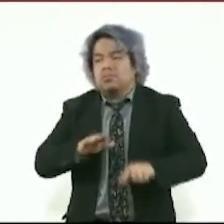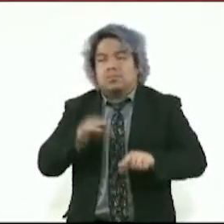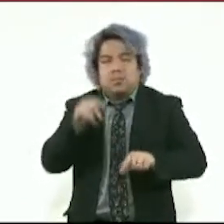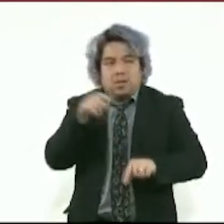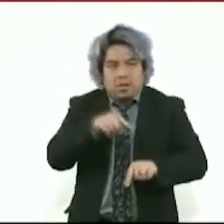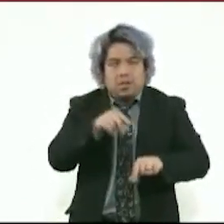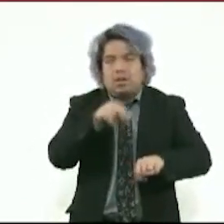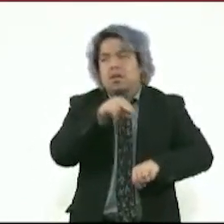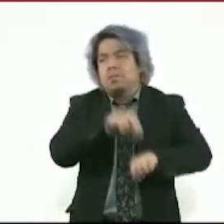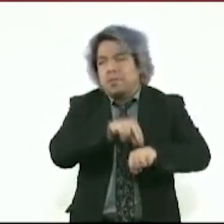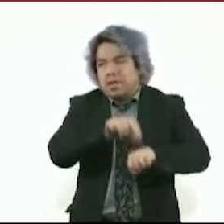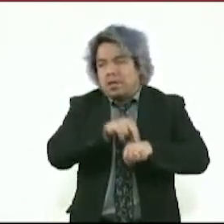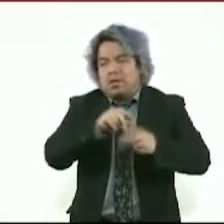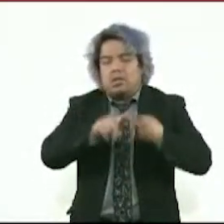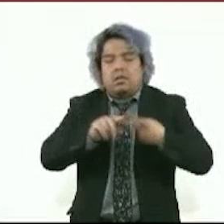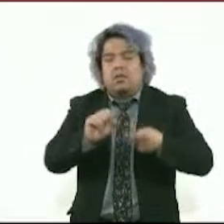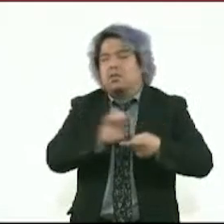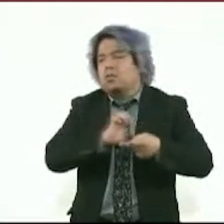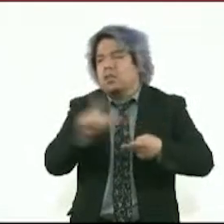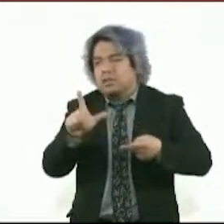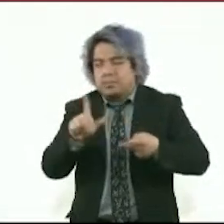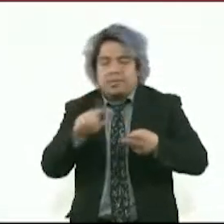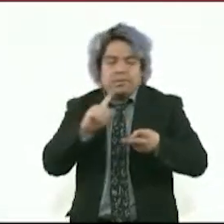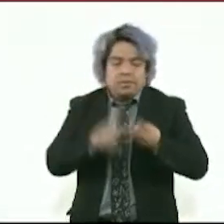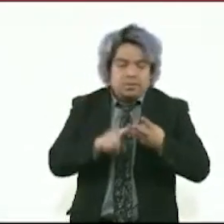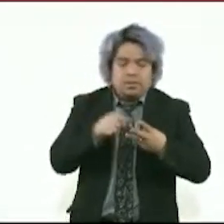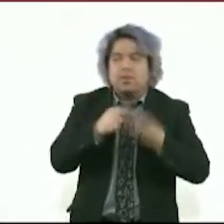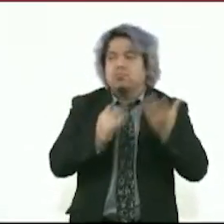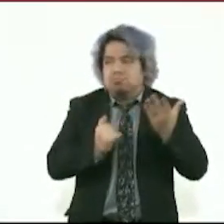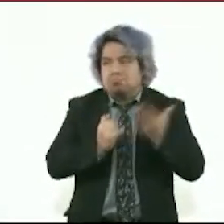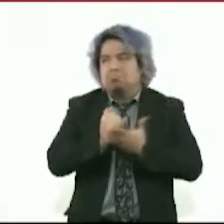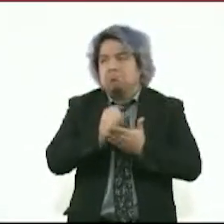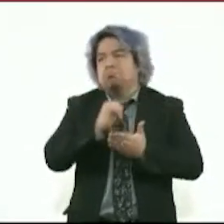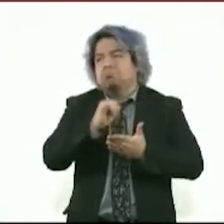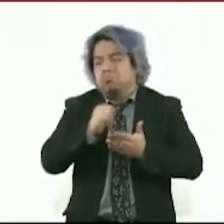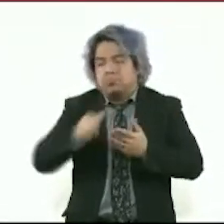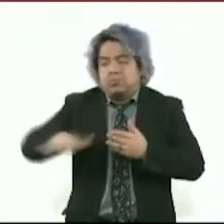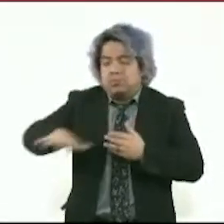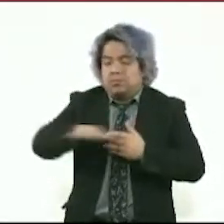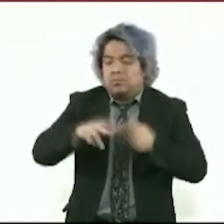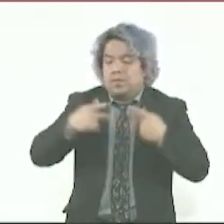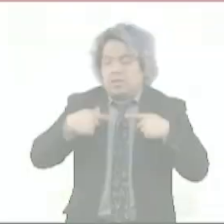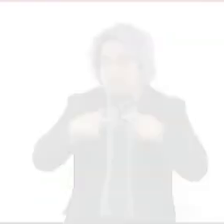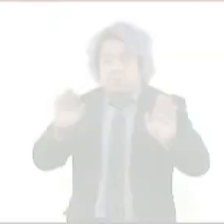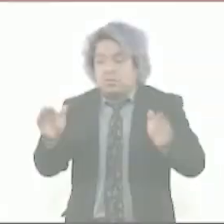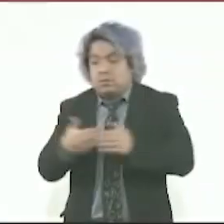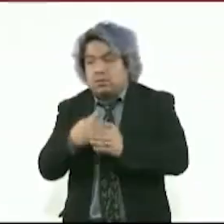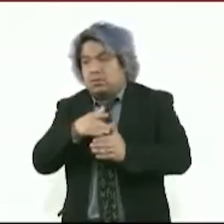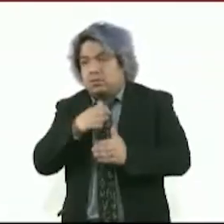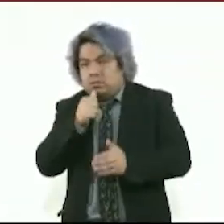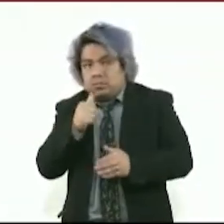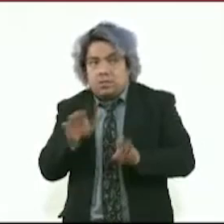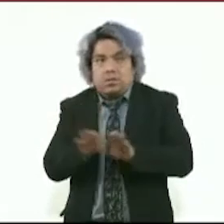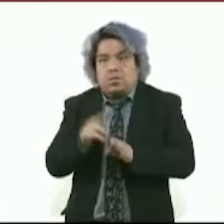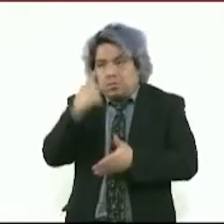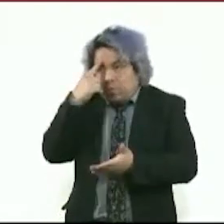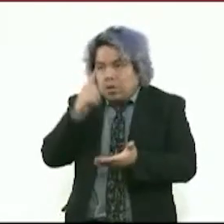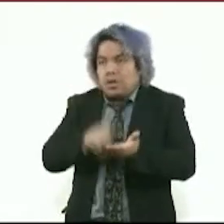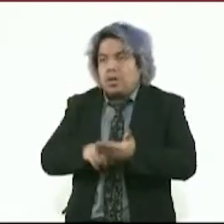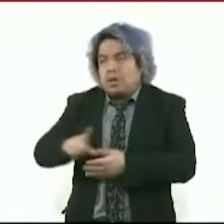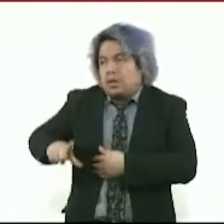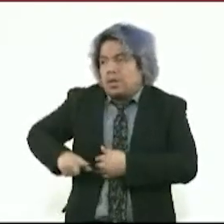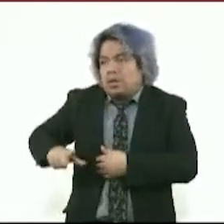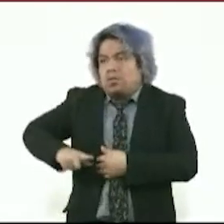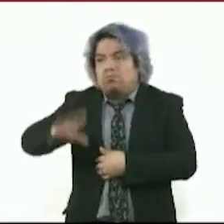médicos especialistas que deciden esto para los habitantes de la Ciudad de México. Sheinbaum comentó